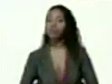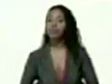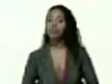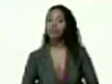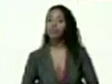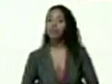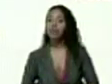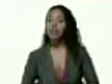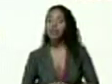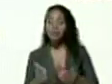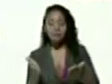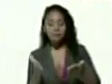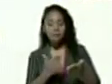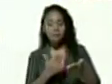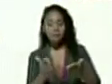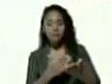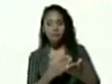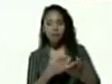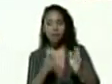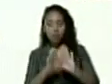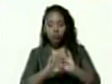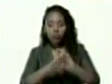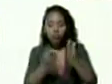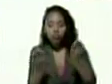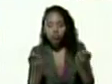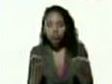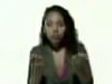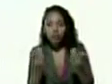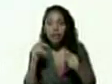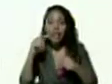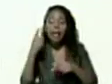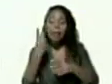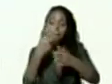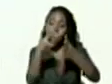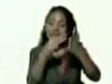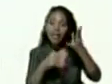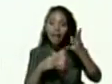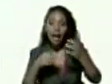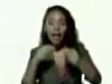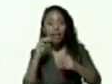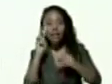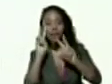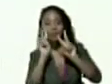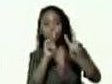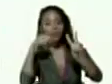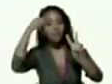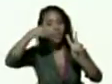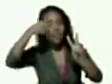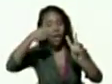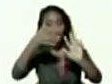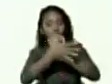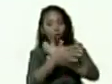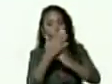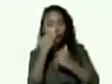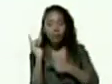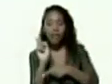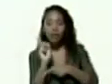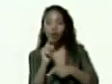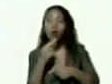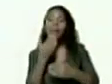folletos trícticos y materiales audiovisuales que nos permita